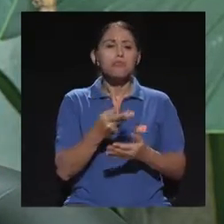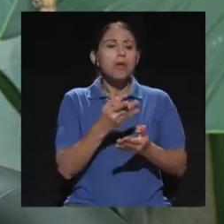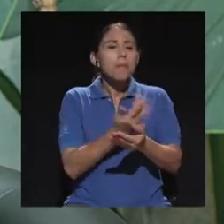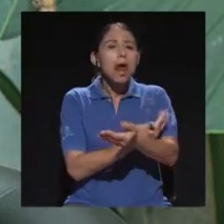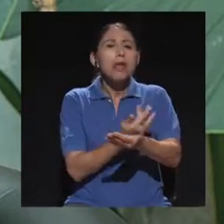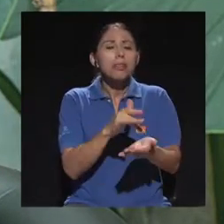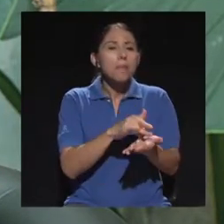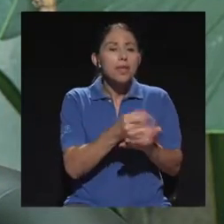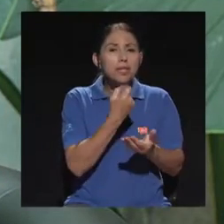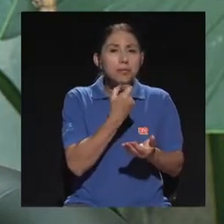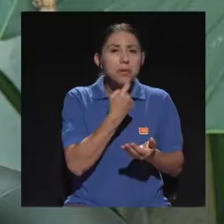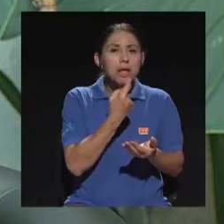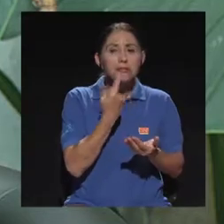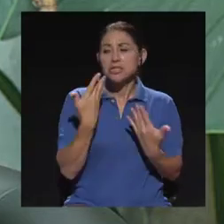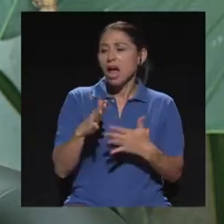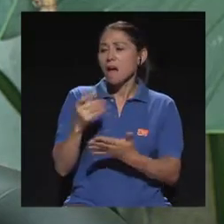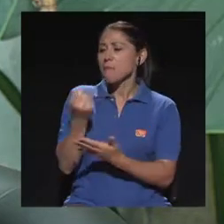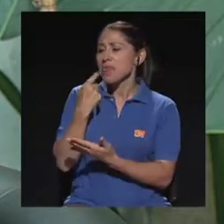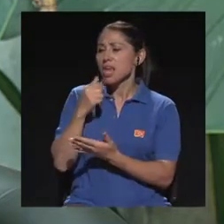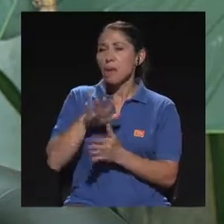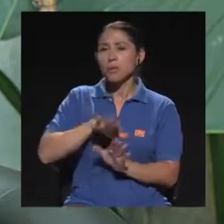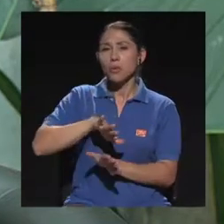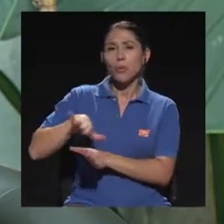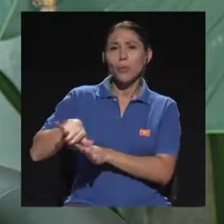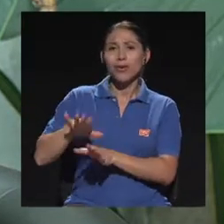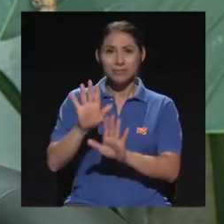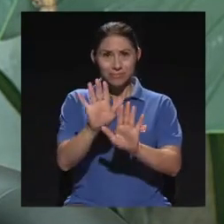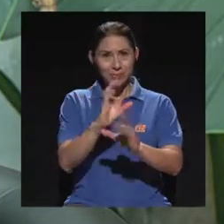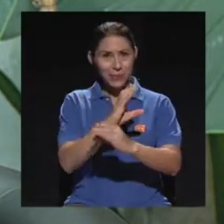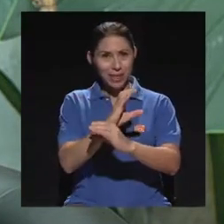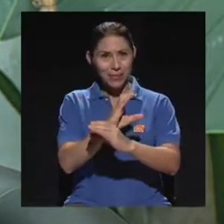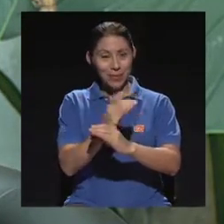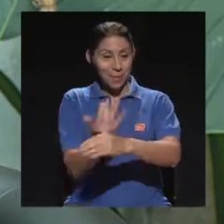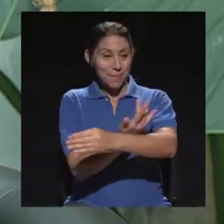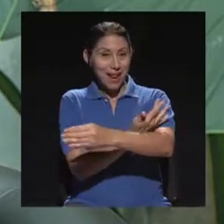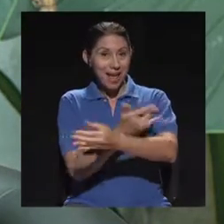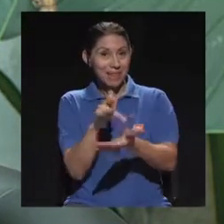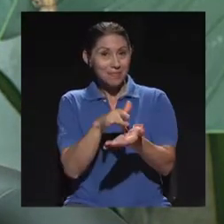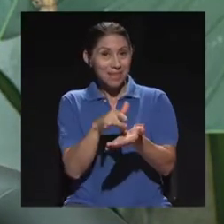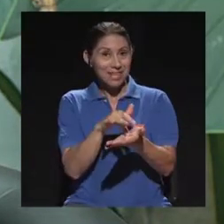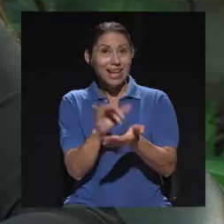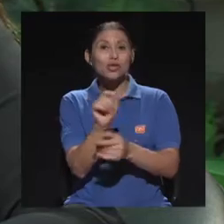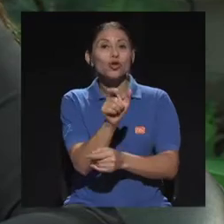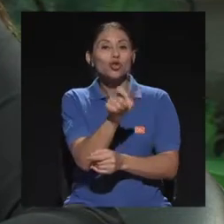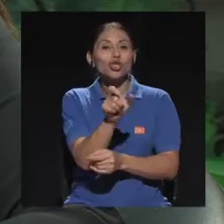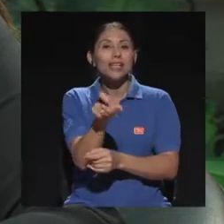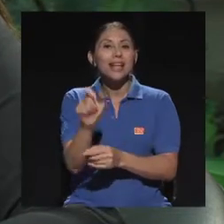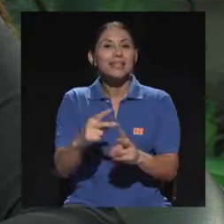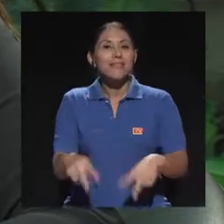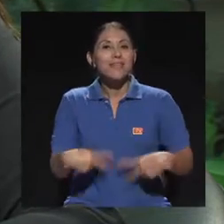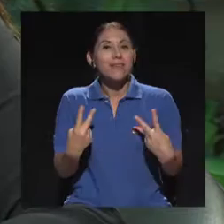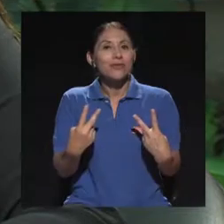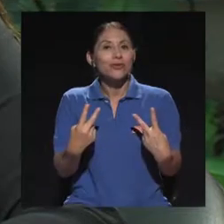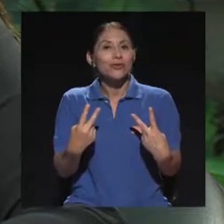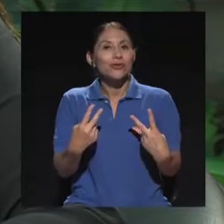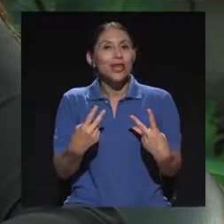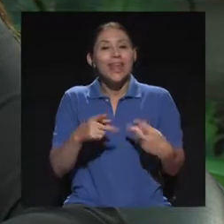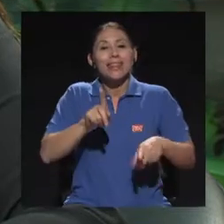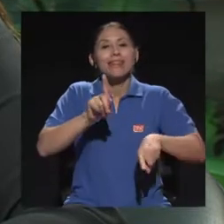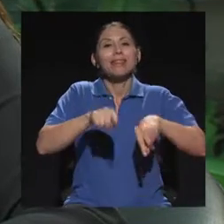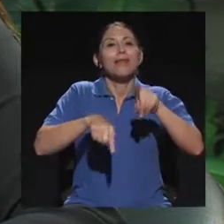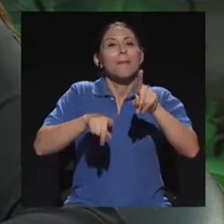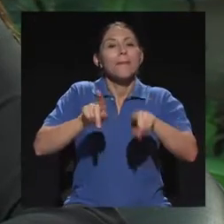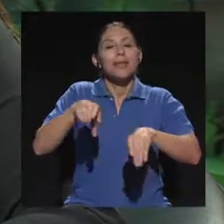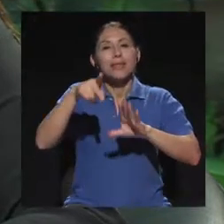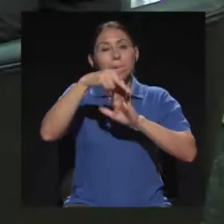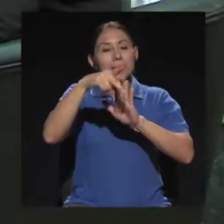Ojo, las plantas medicinales son seres vivos y como seres vivos, sus principios activos varían. Con la época del año no